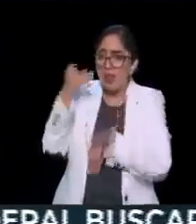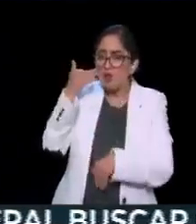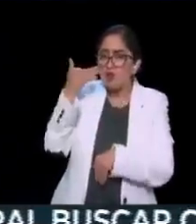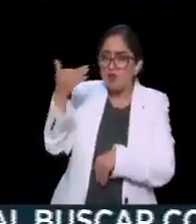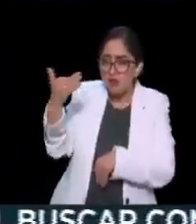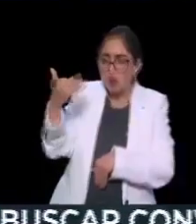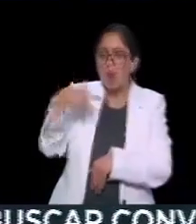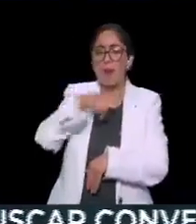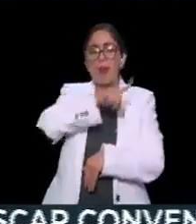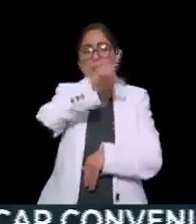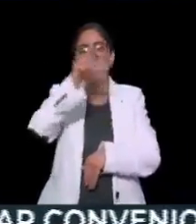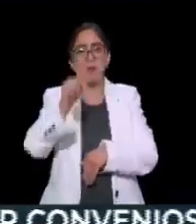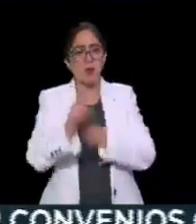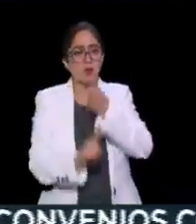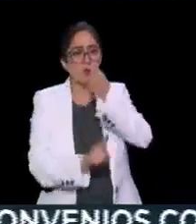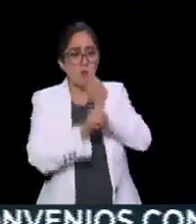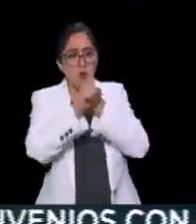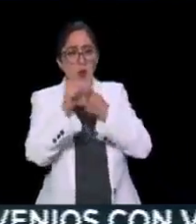tenían repercusión en la vida digital.